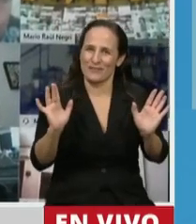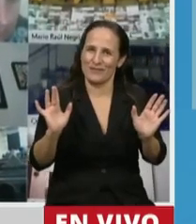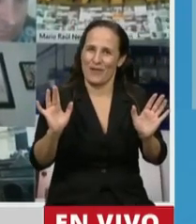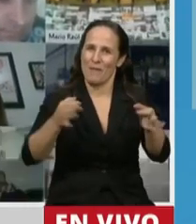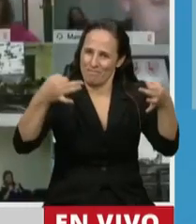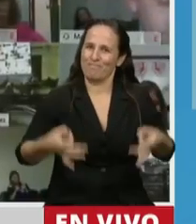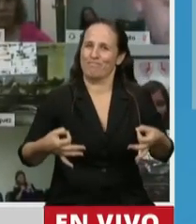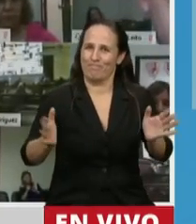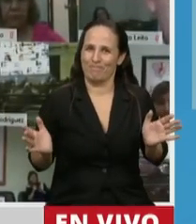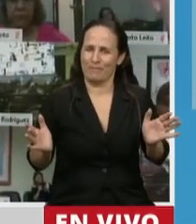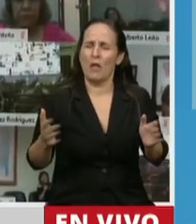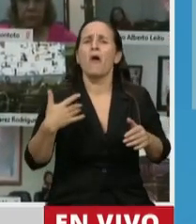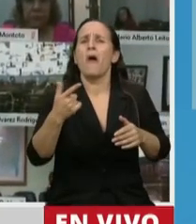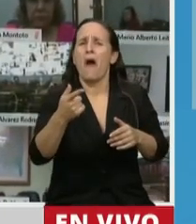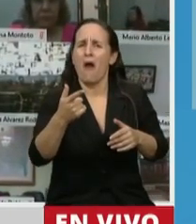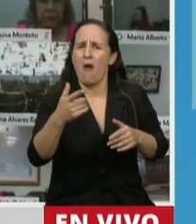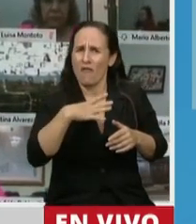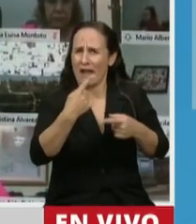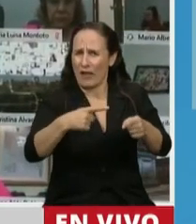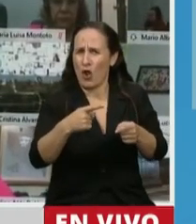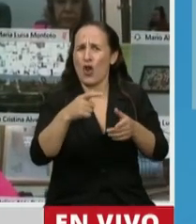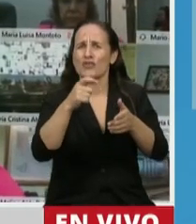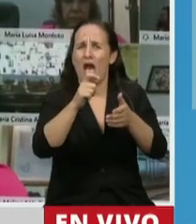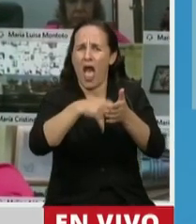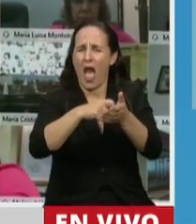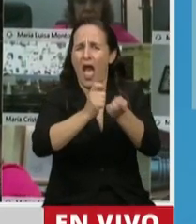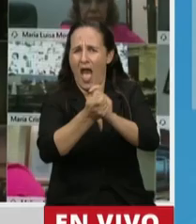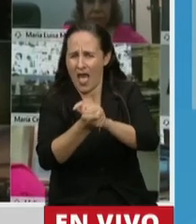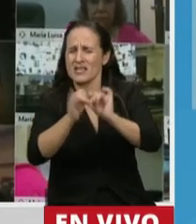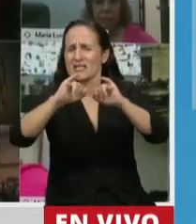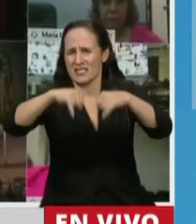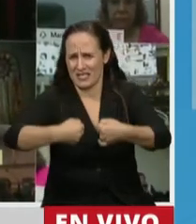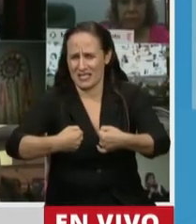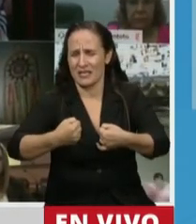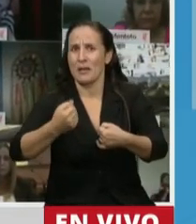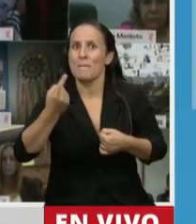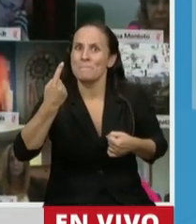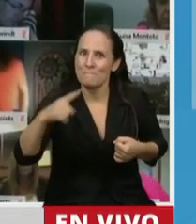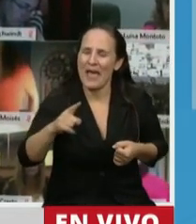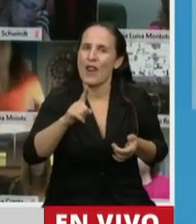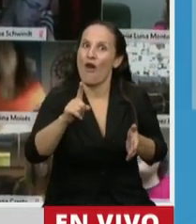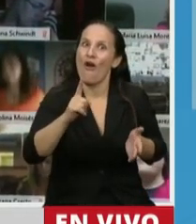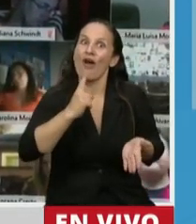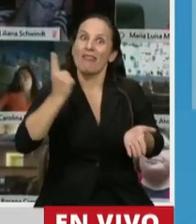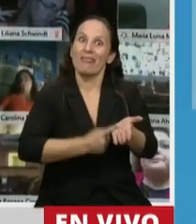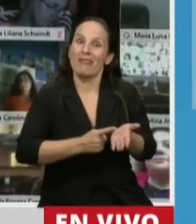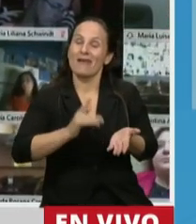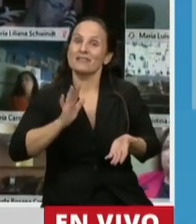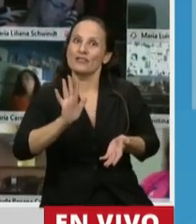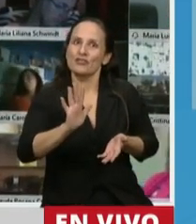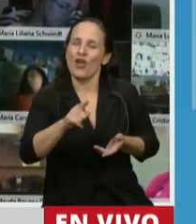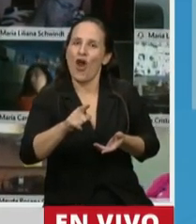seguramente hay muchas cosas que corregir, seguro, pero también, indudablemente, son medidas que